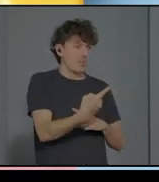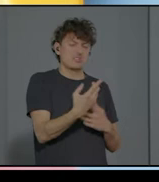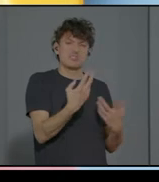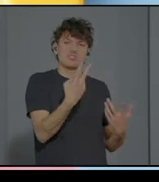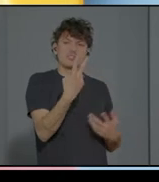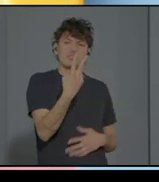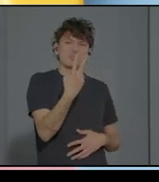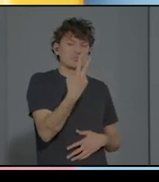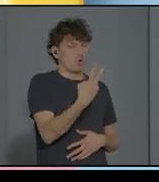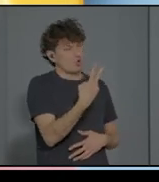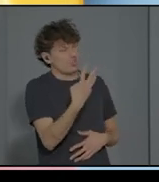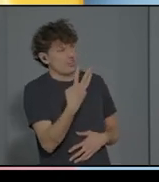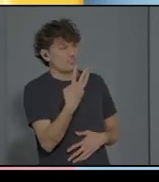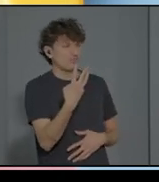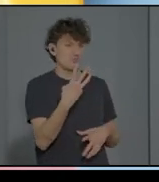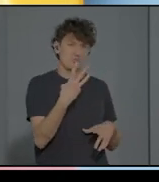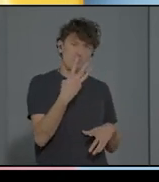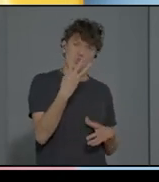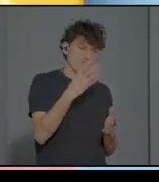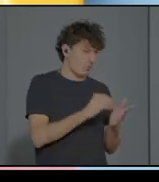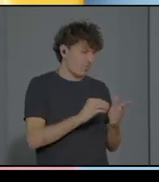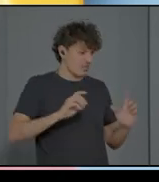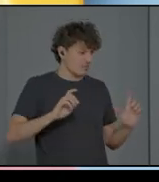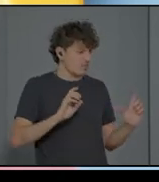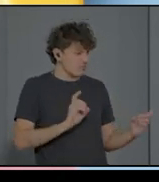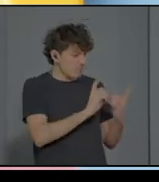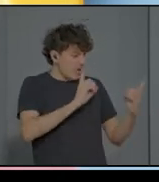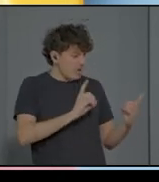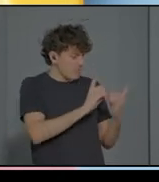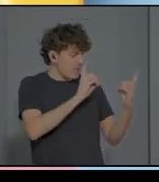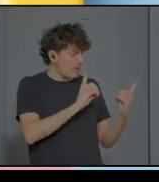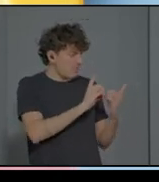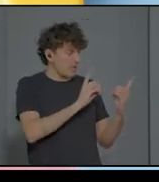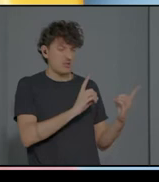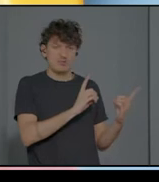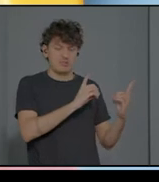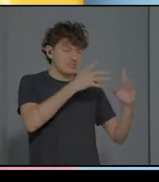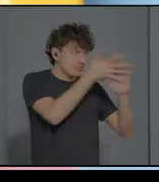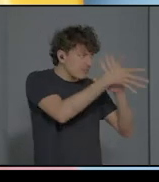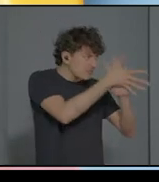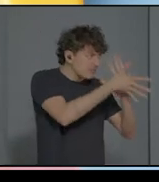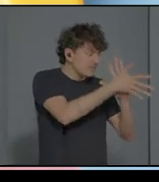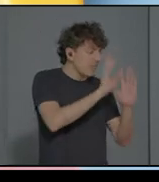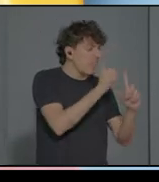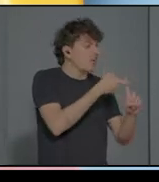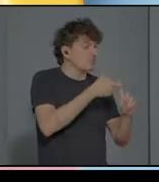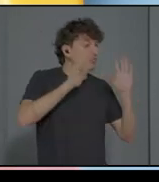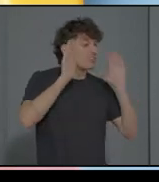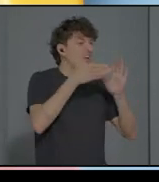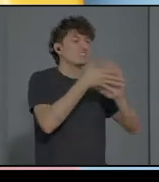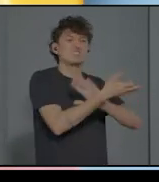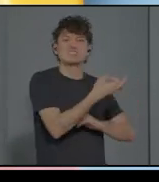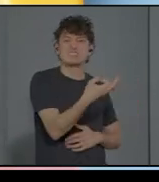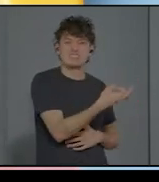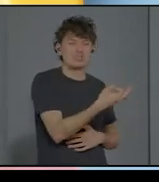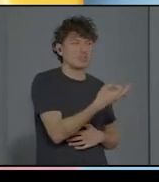con el progenitor para que entienda lo que es el diagnóstico, para decir que el diagnóstico no es una condena, es